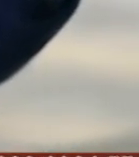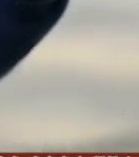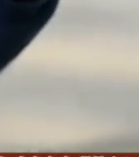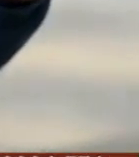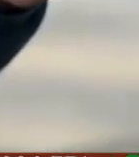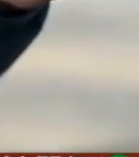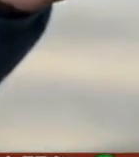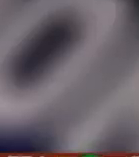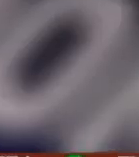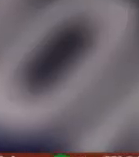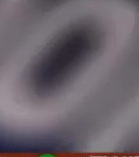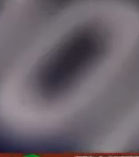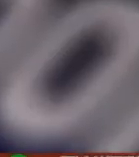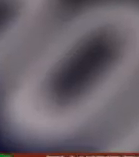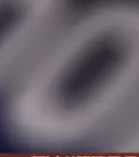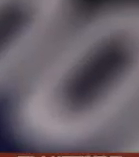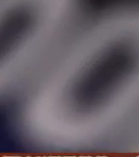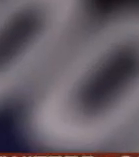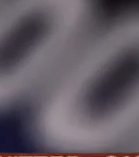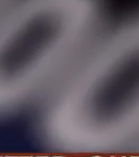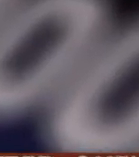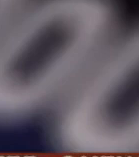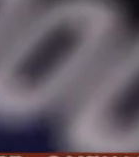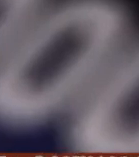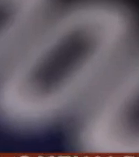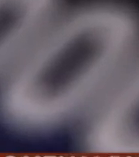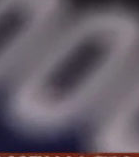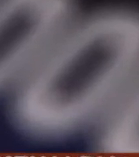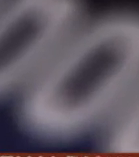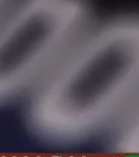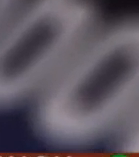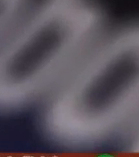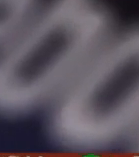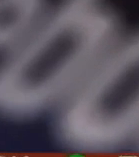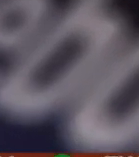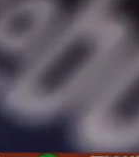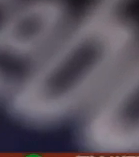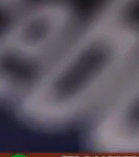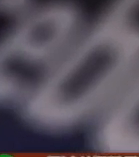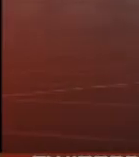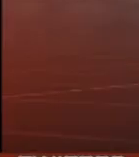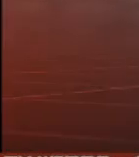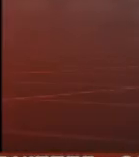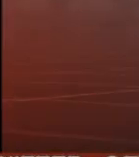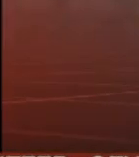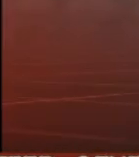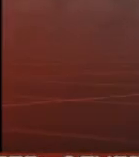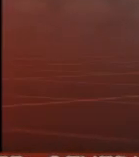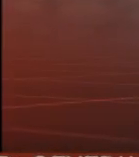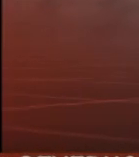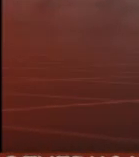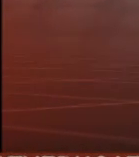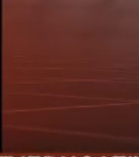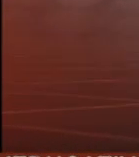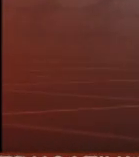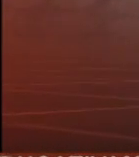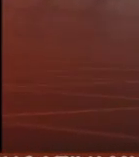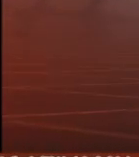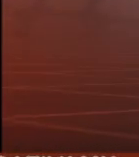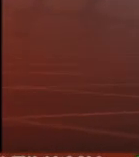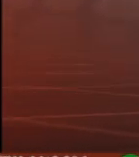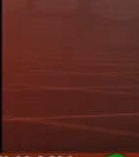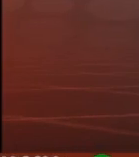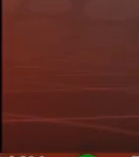información de esta plataforma es encriptada y que no registran copia de las conversaciones ha hecho caso omiso a la solicitud de